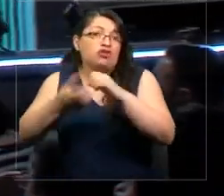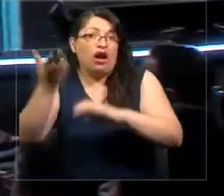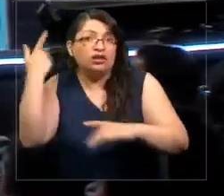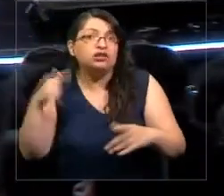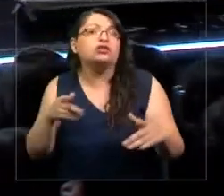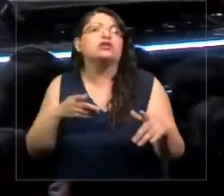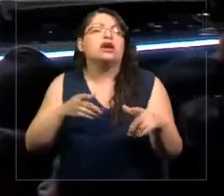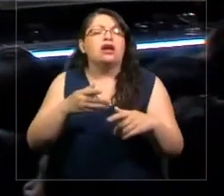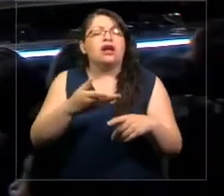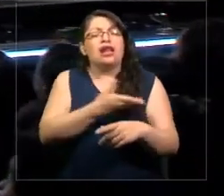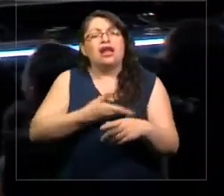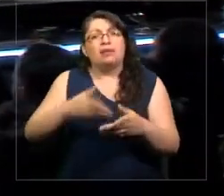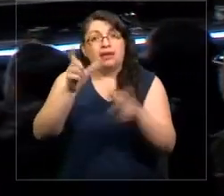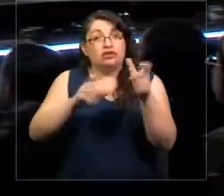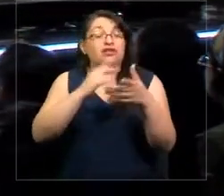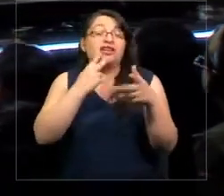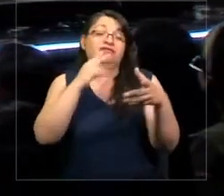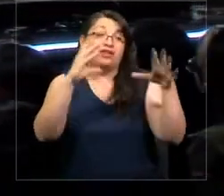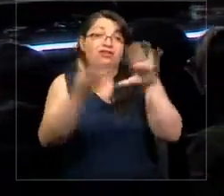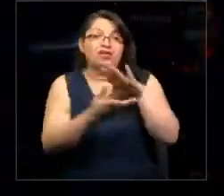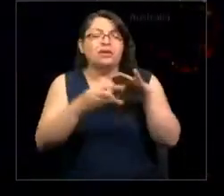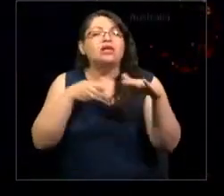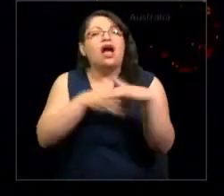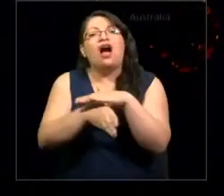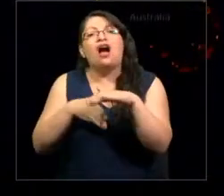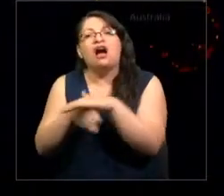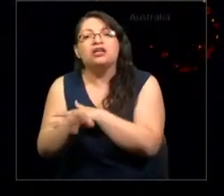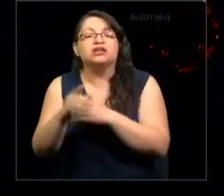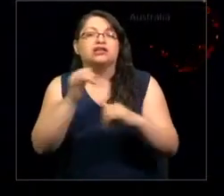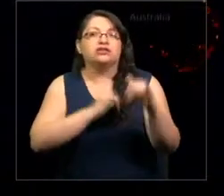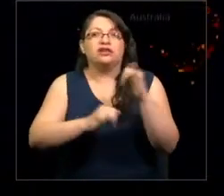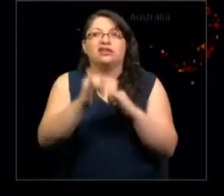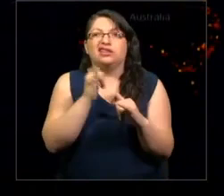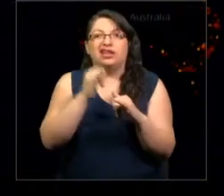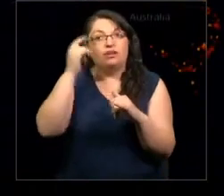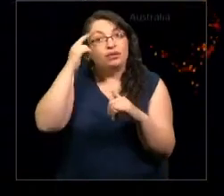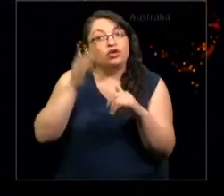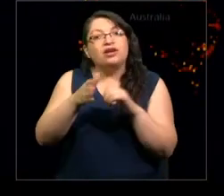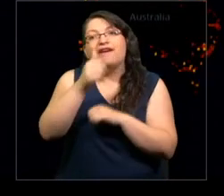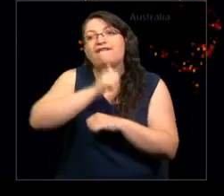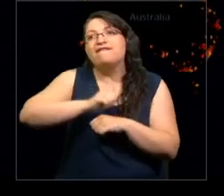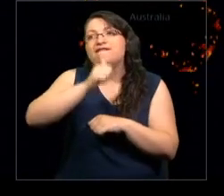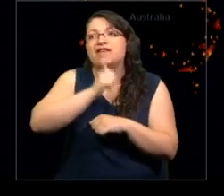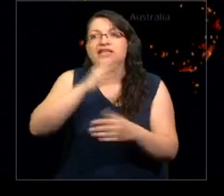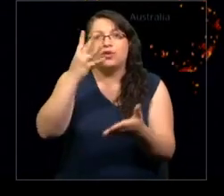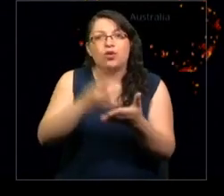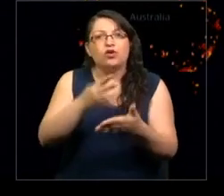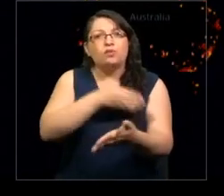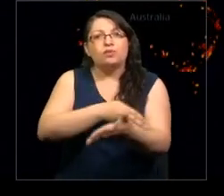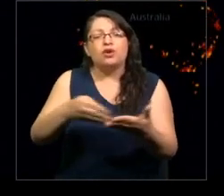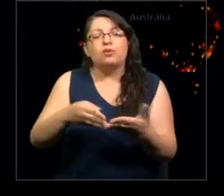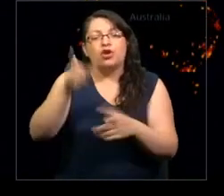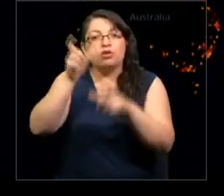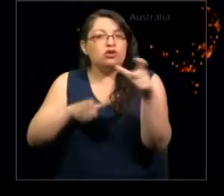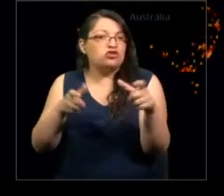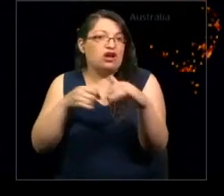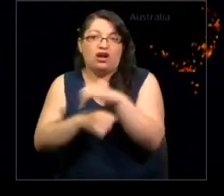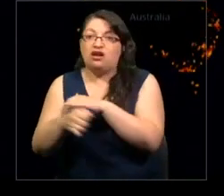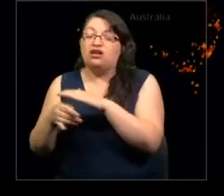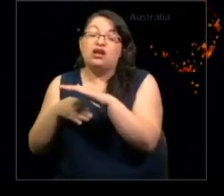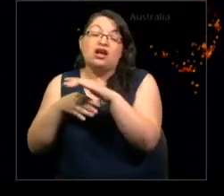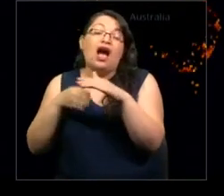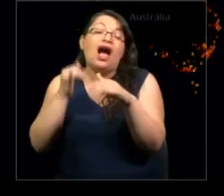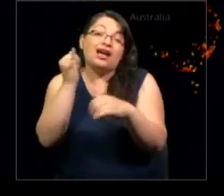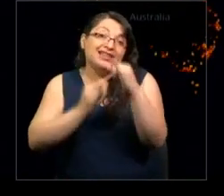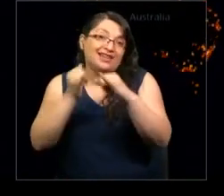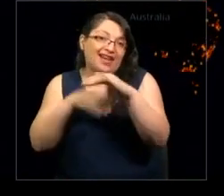Pero todavía nos quedan casi 4.000 millones de seres humanos que están en una oscuridad digital. En el cono sur de América Latina,